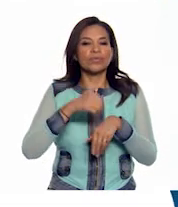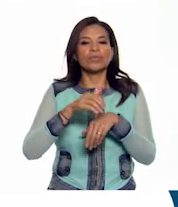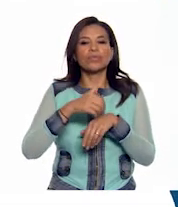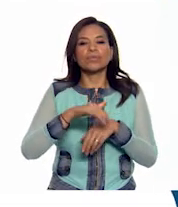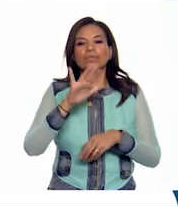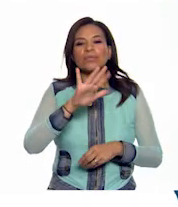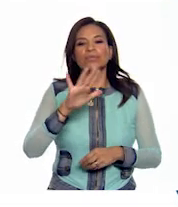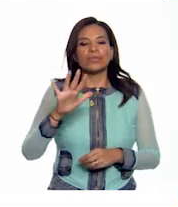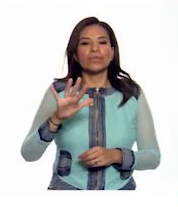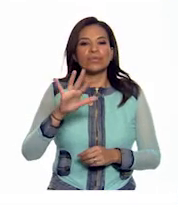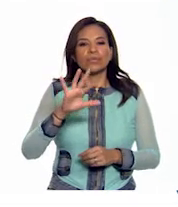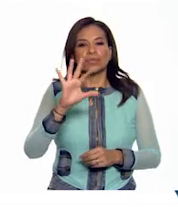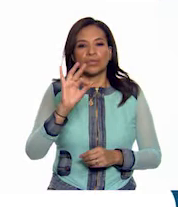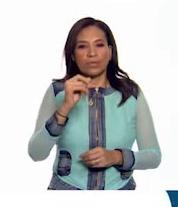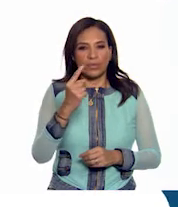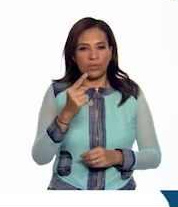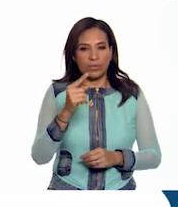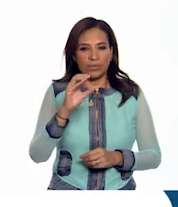teléfono